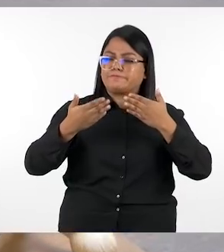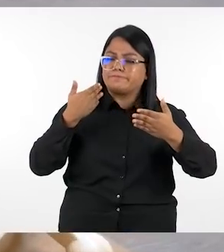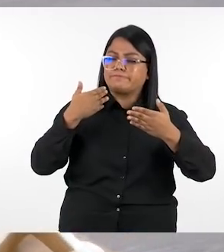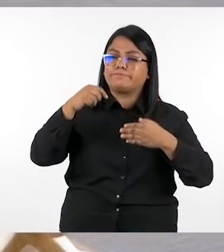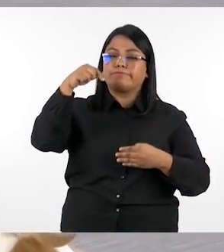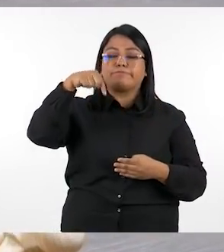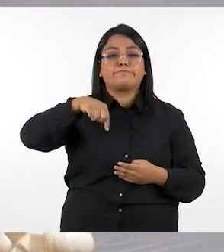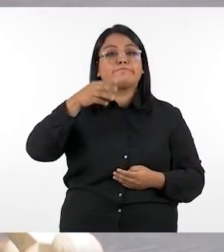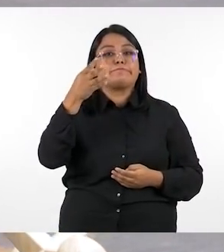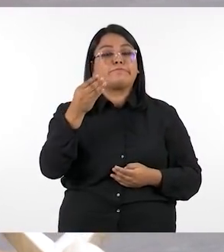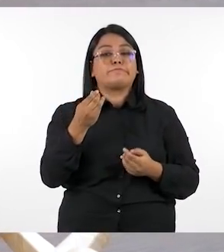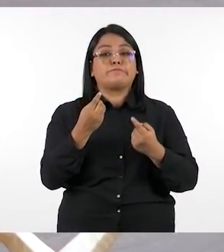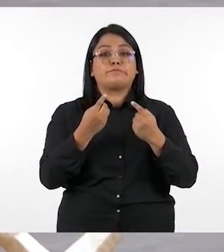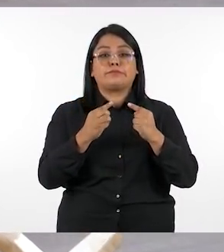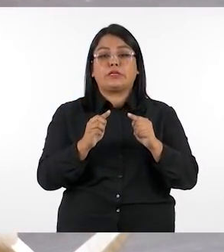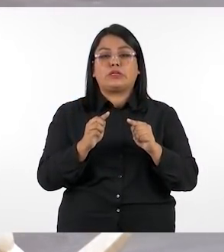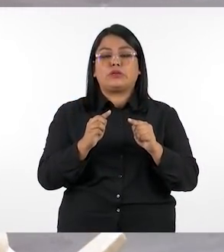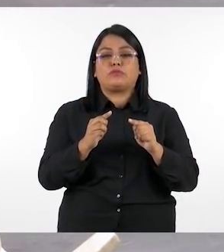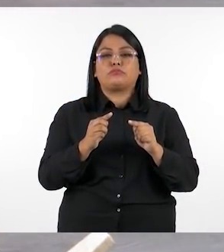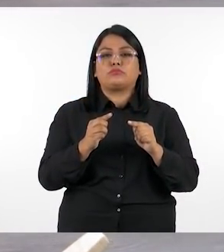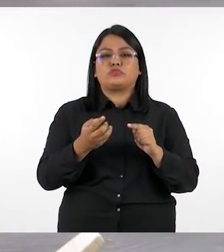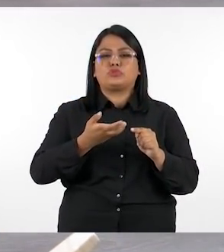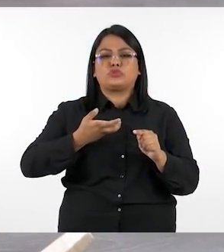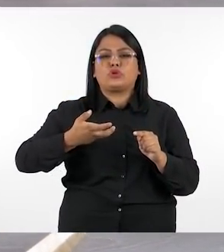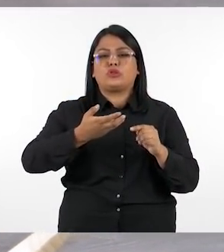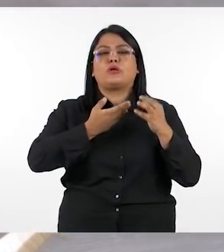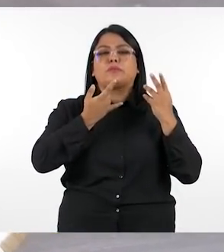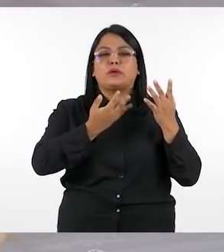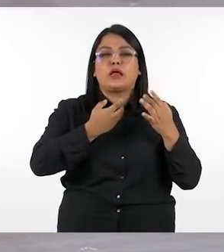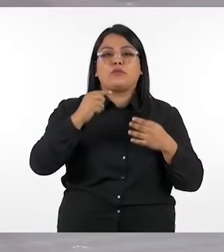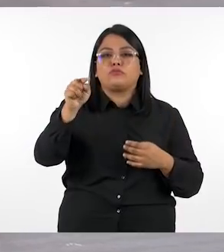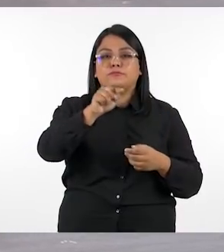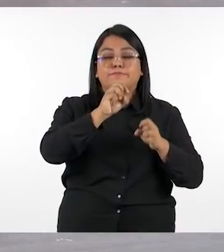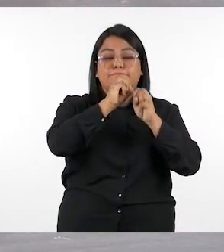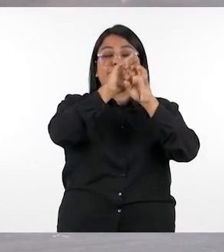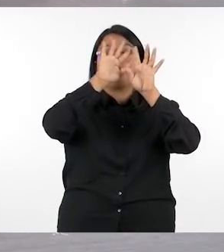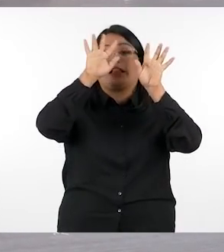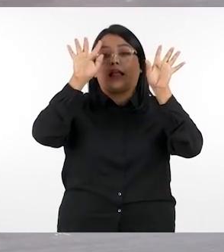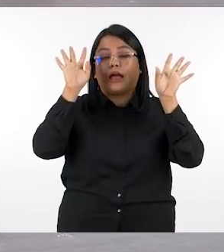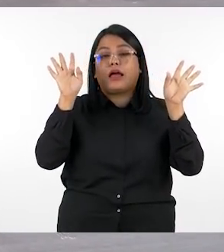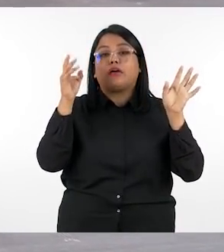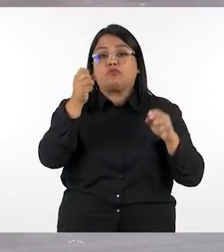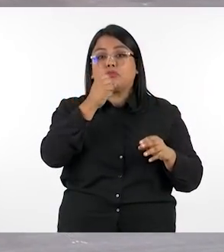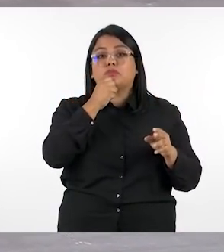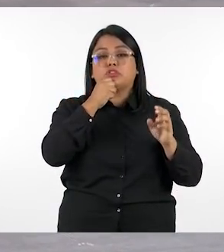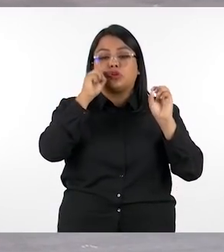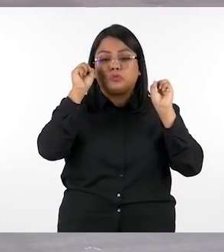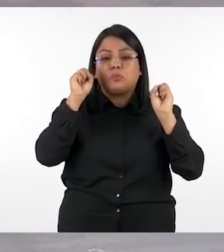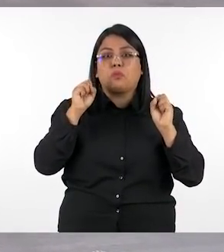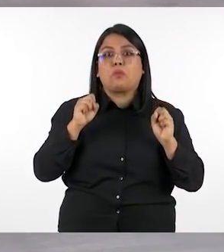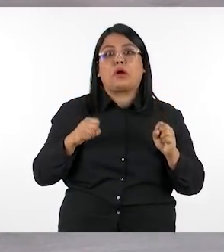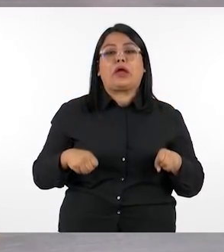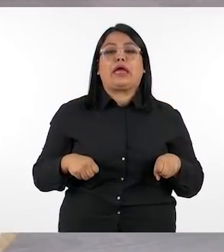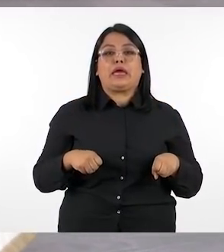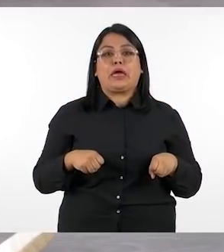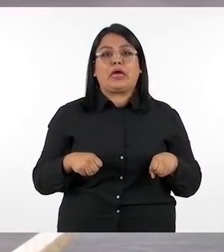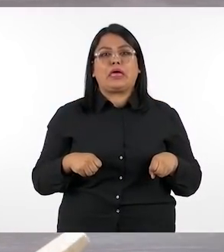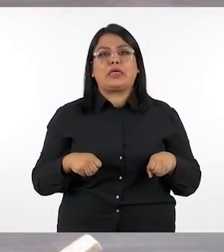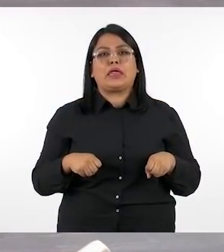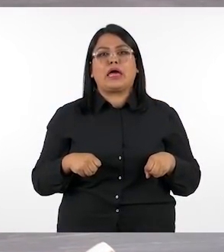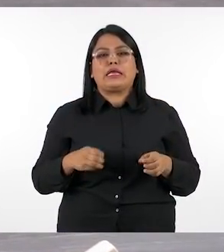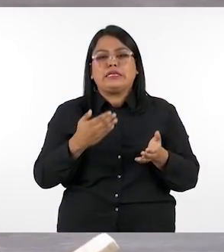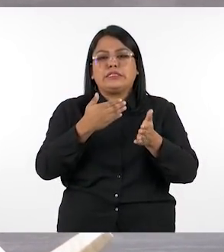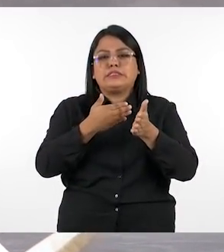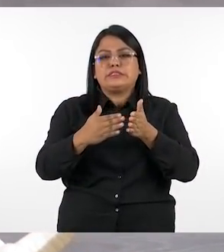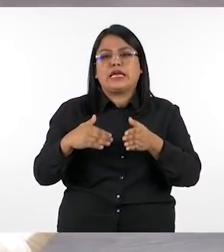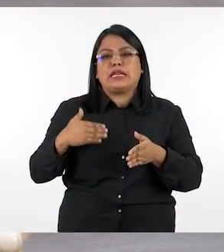comentado este día pero pues esperamos que les haya quedado un poco claro y que puedan entrar a su año escolar con